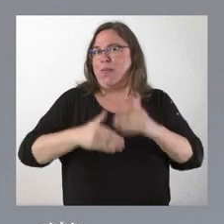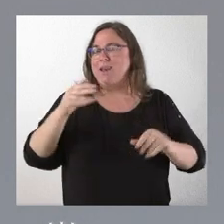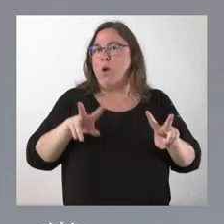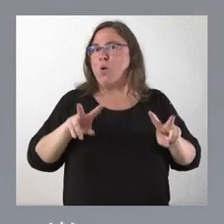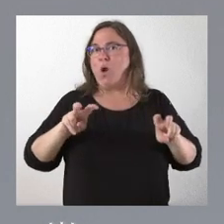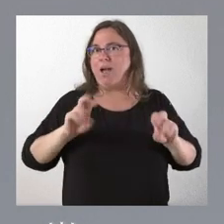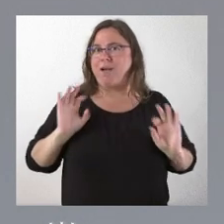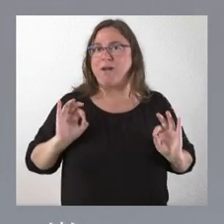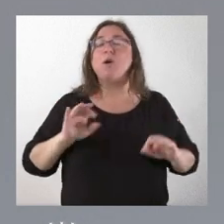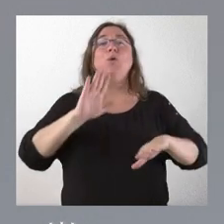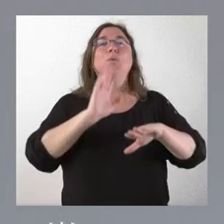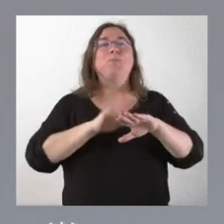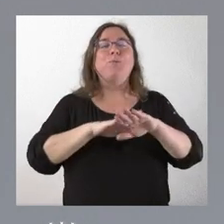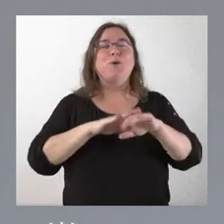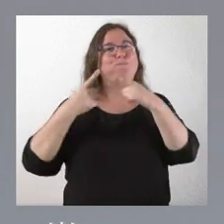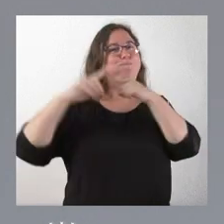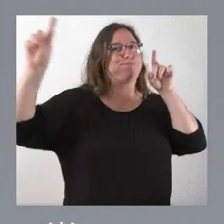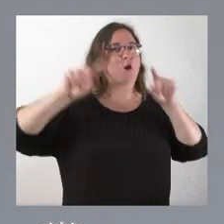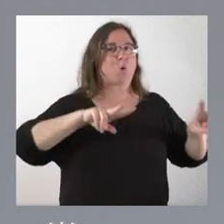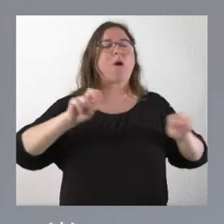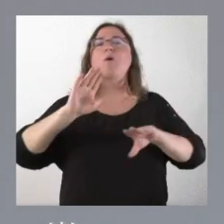novedosa. ¿Por qué es radicalmente novedosa?